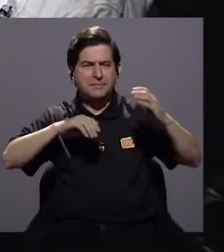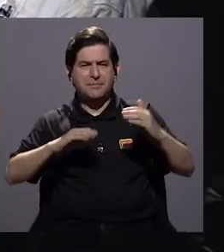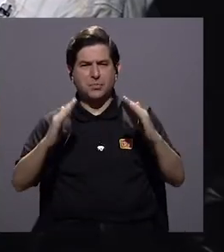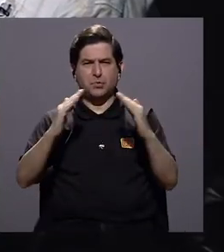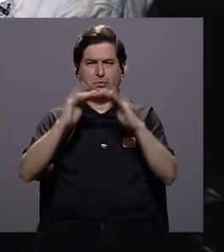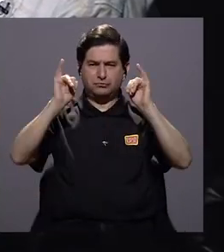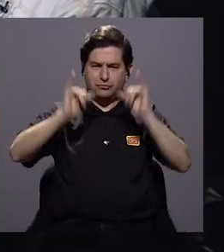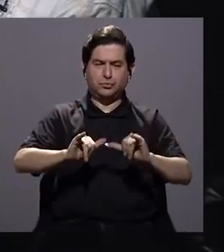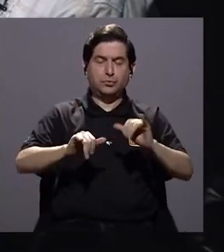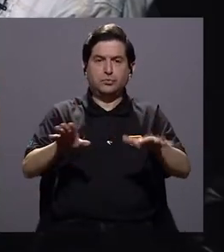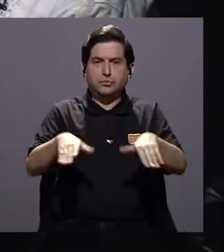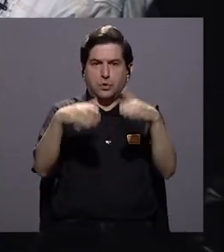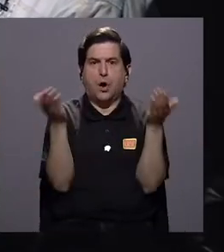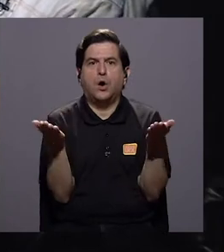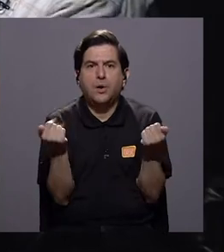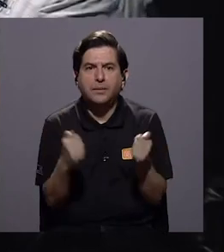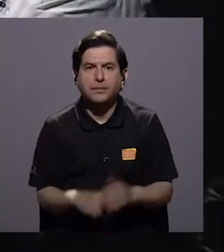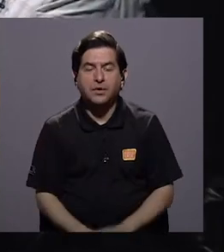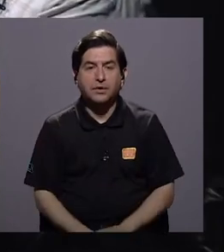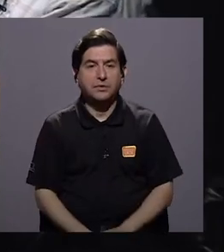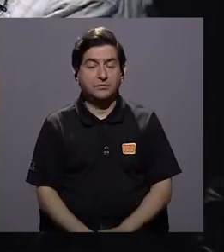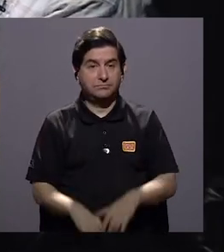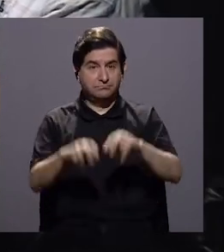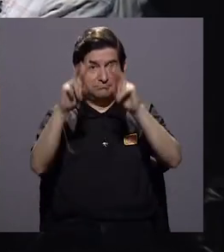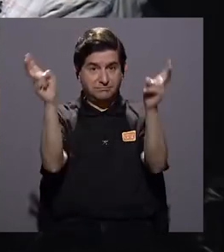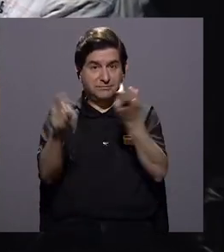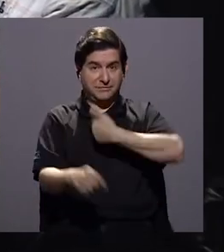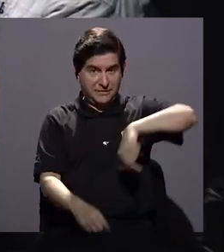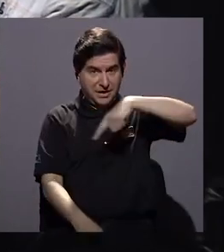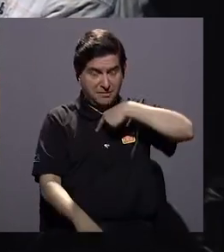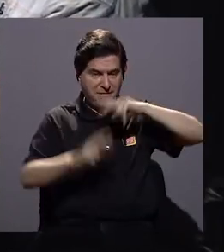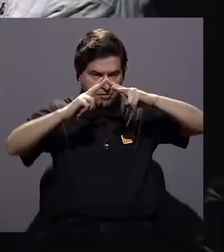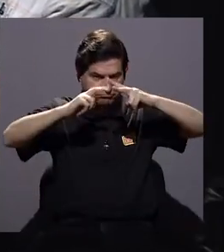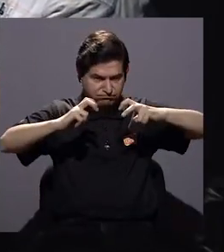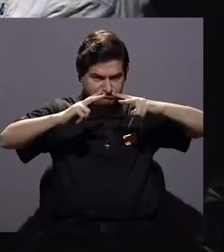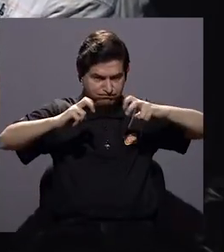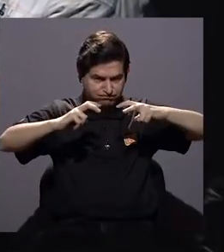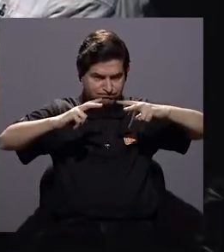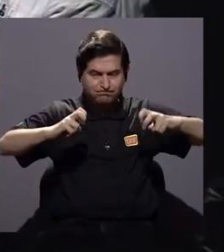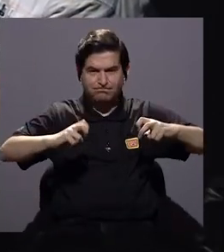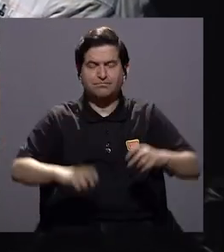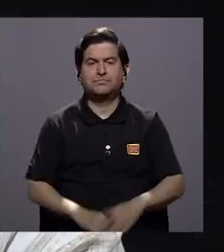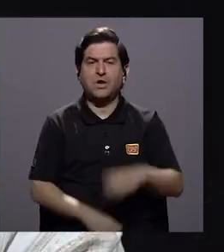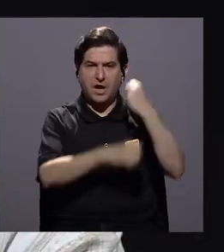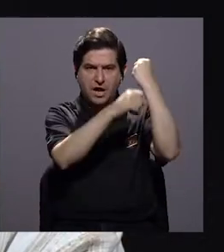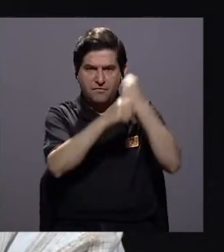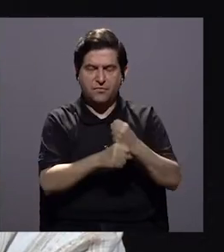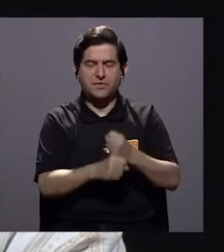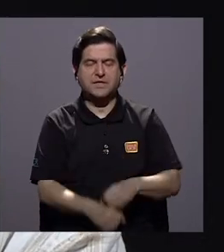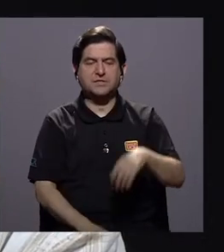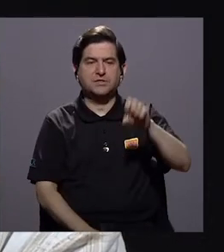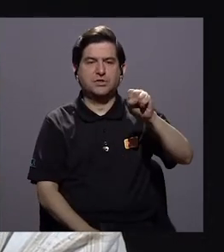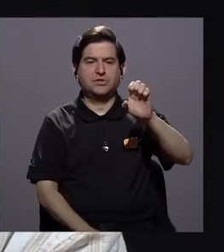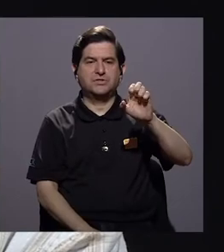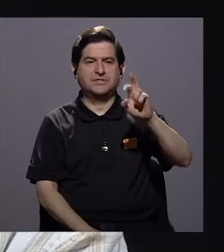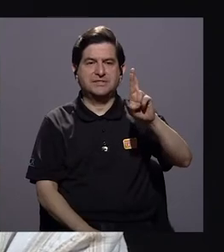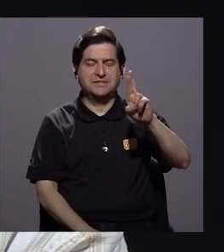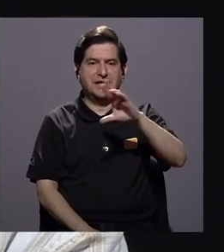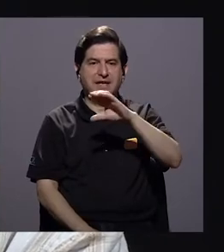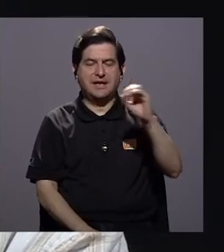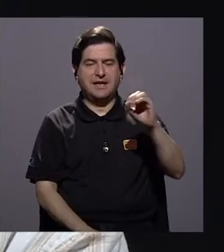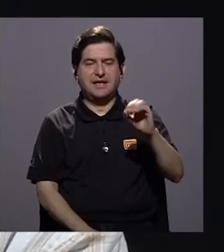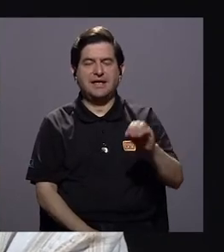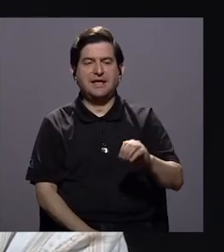don Rodolfo? Ese es un tema que acabamos de estar viendo en la Fundación Ser y Crecer, que es